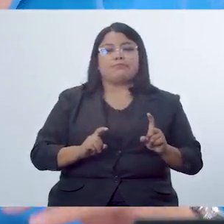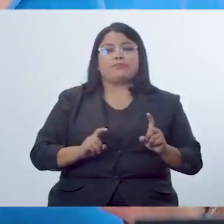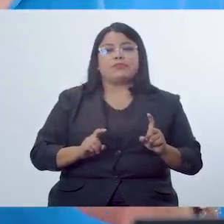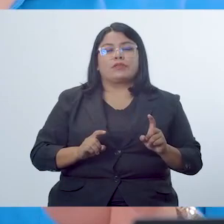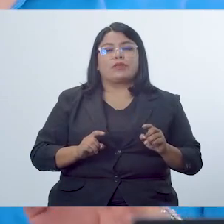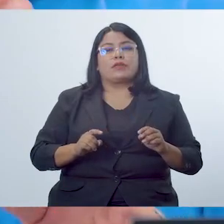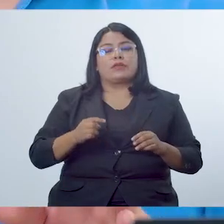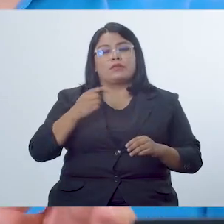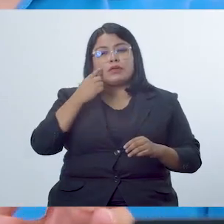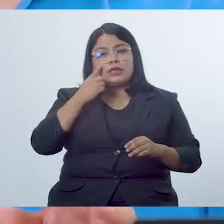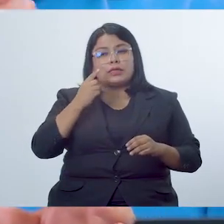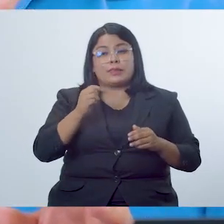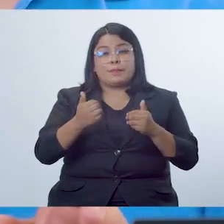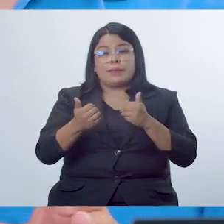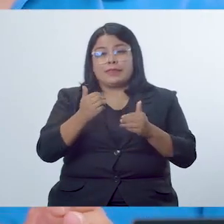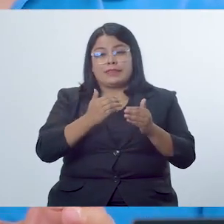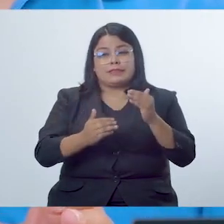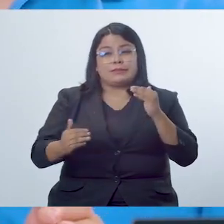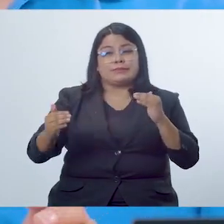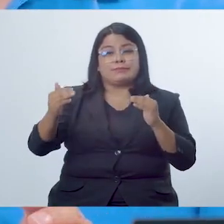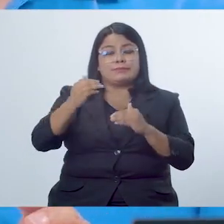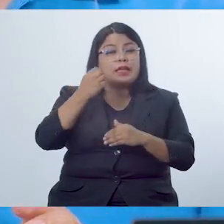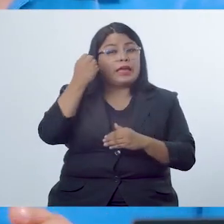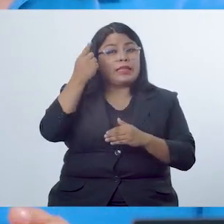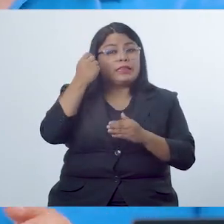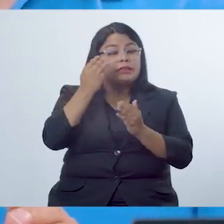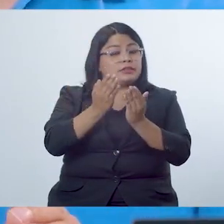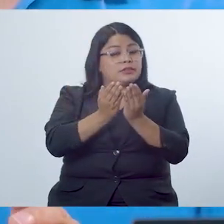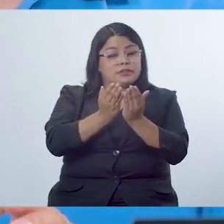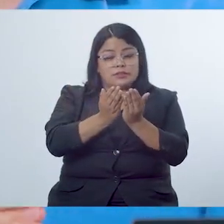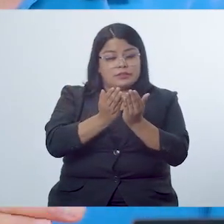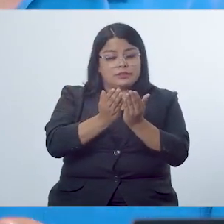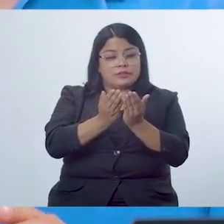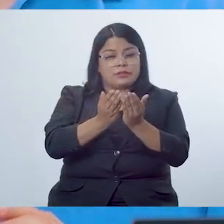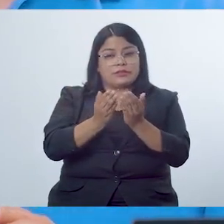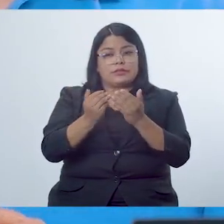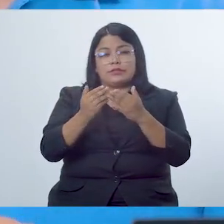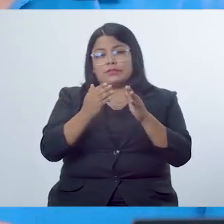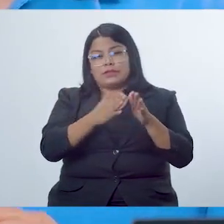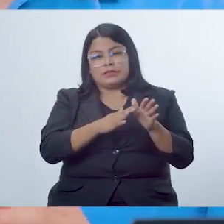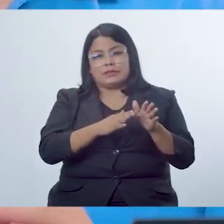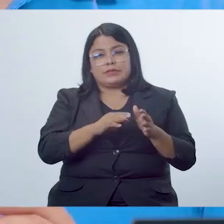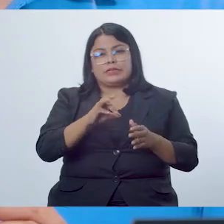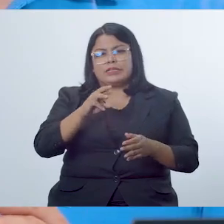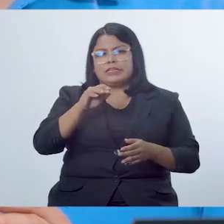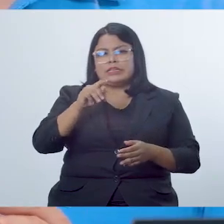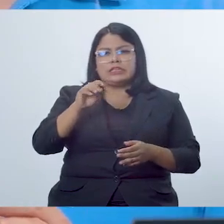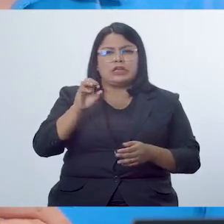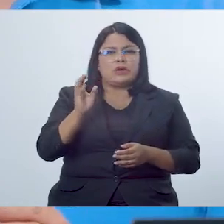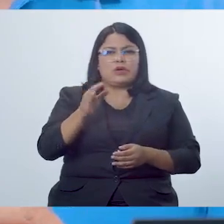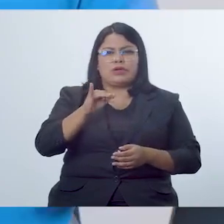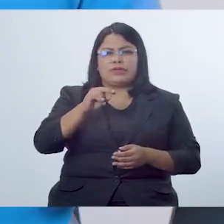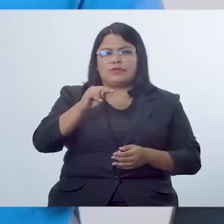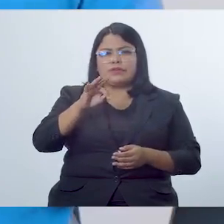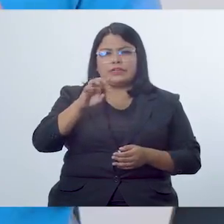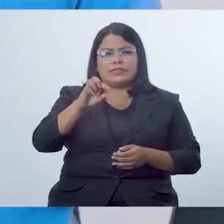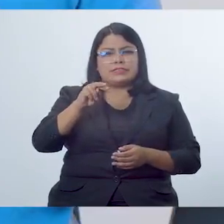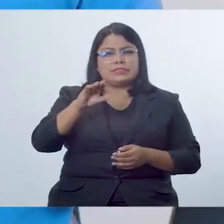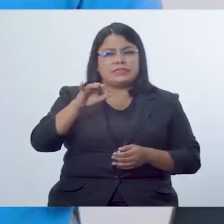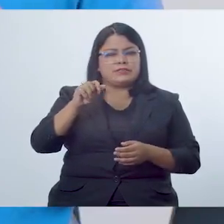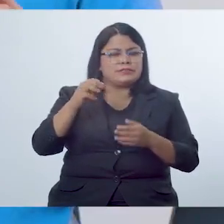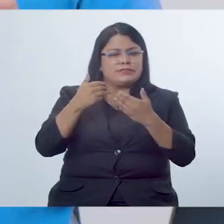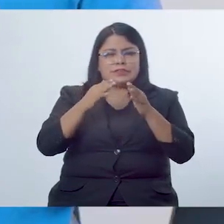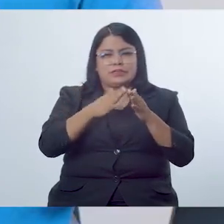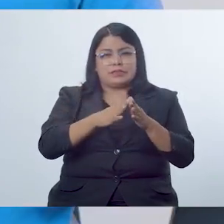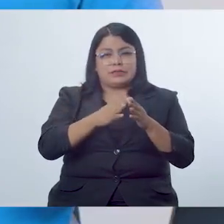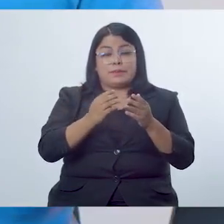irán transitando por los niveles de comprensión lectora el literal el inferencial y el crítico ahora